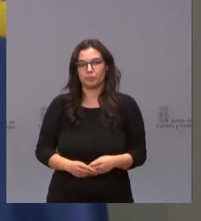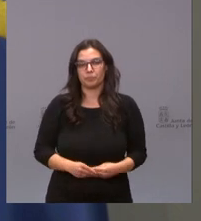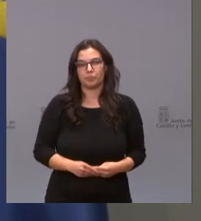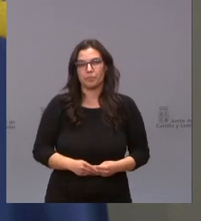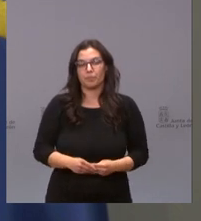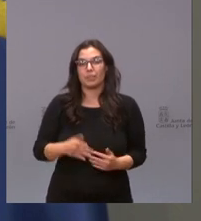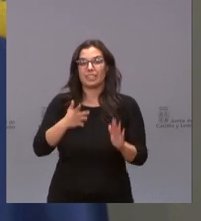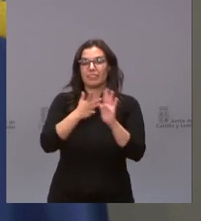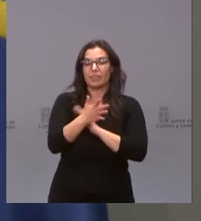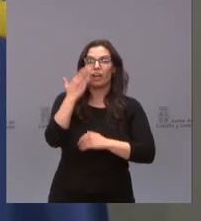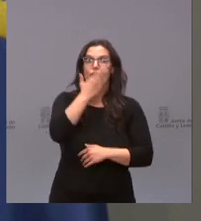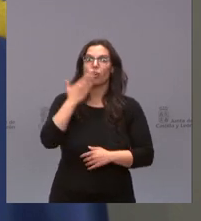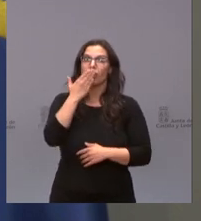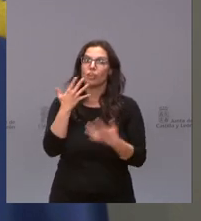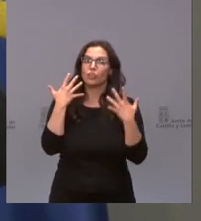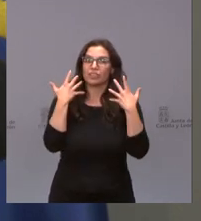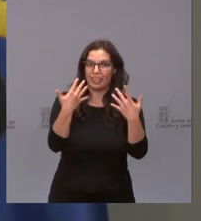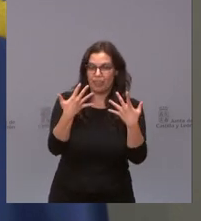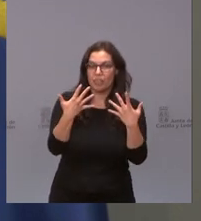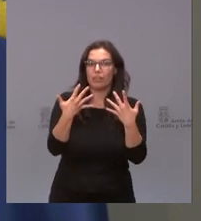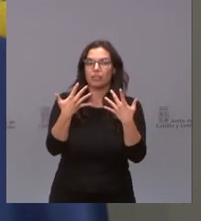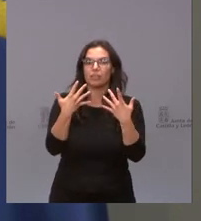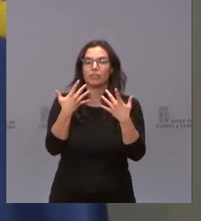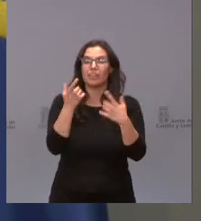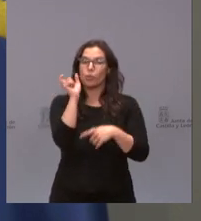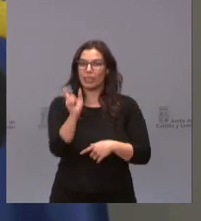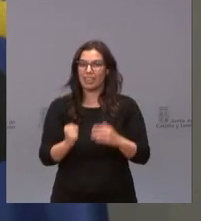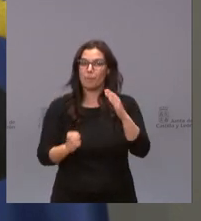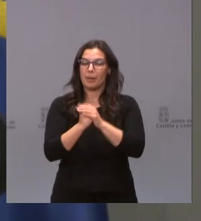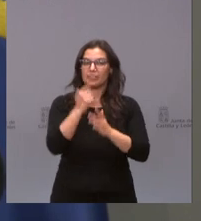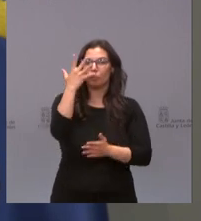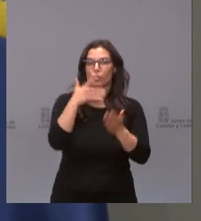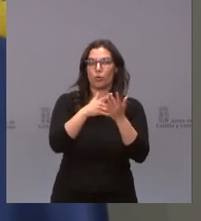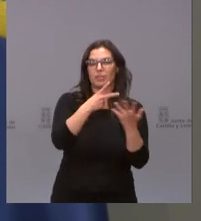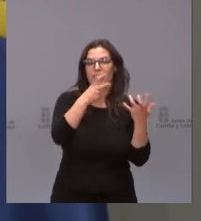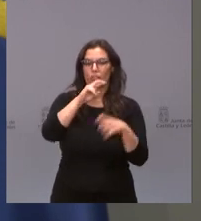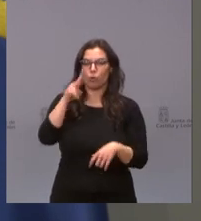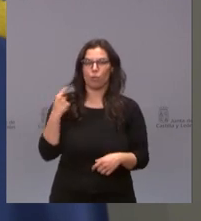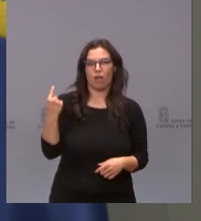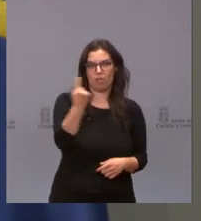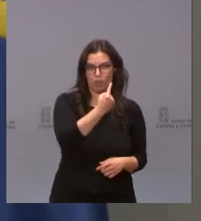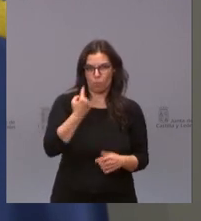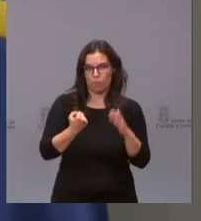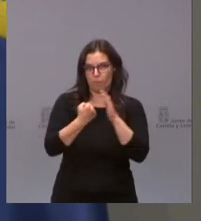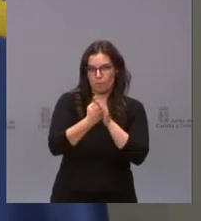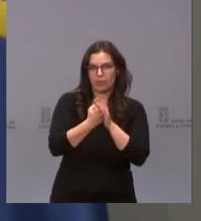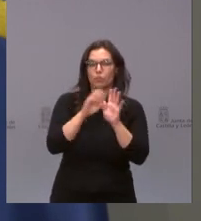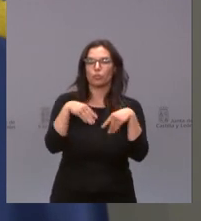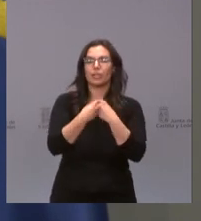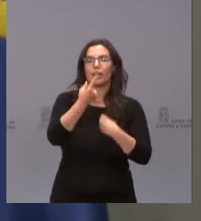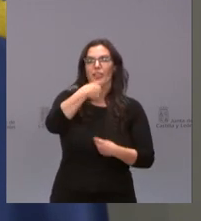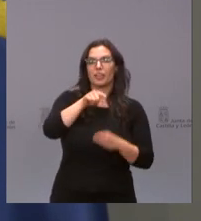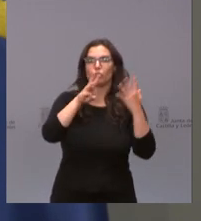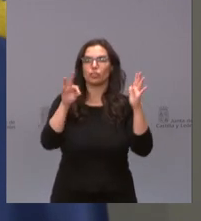Se trata de 10 colegios beneficiarios por un importe máximo de 5.700 euros por centro, que se vienen a sumar a los 180.000